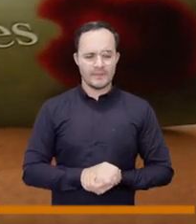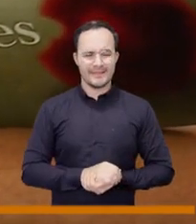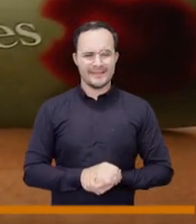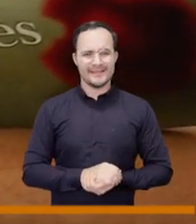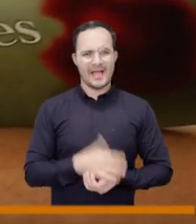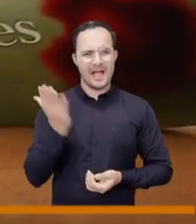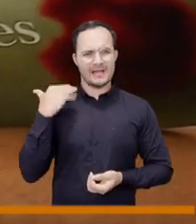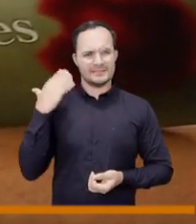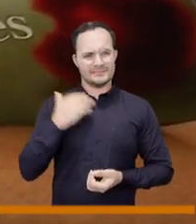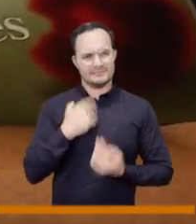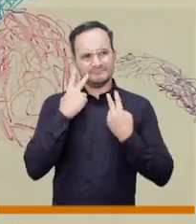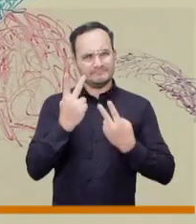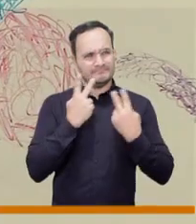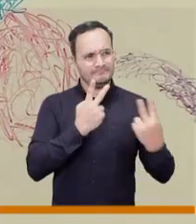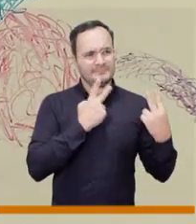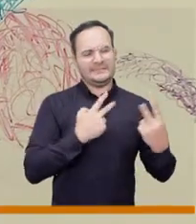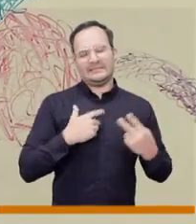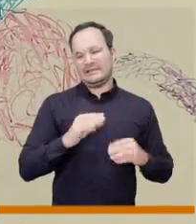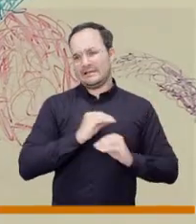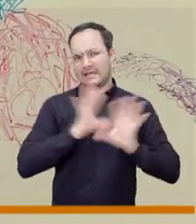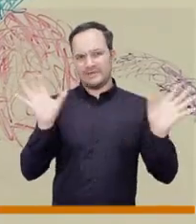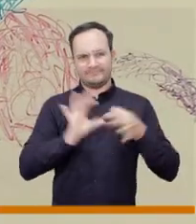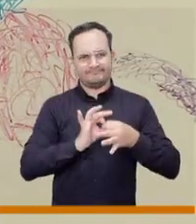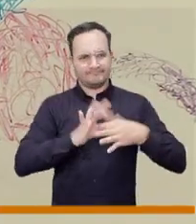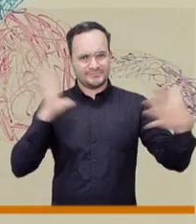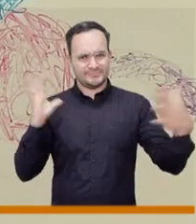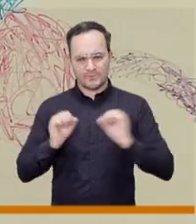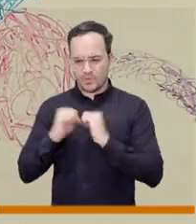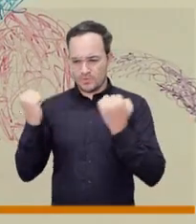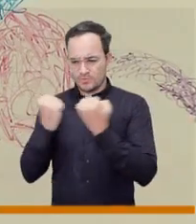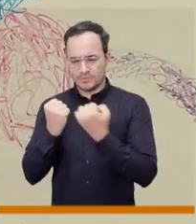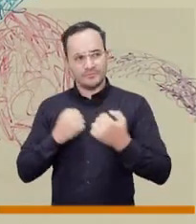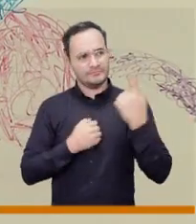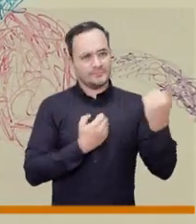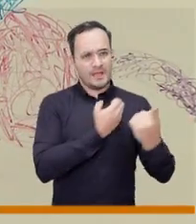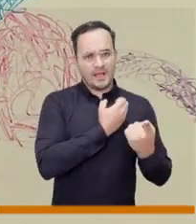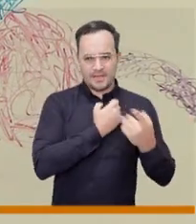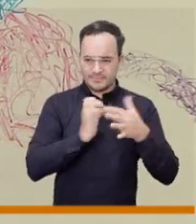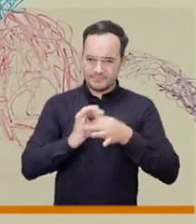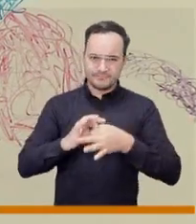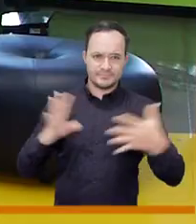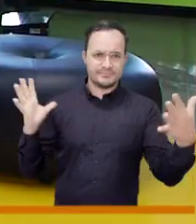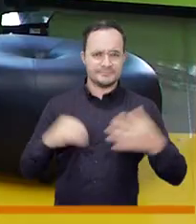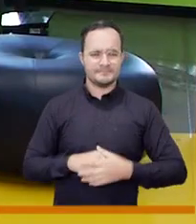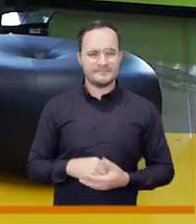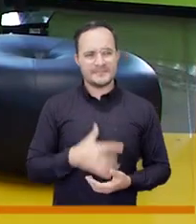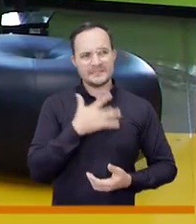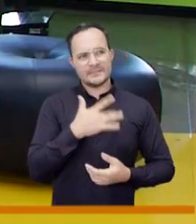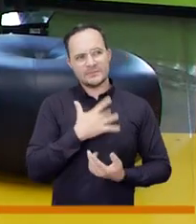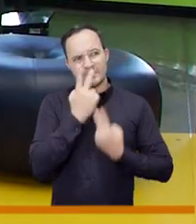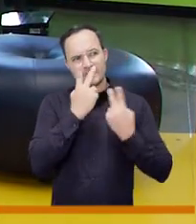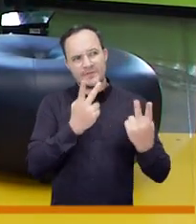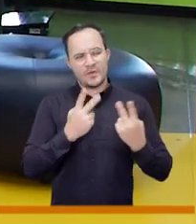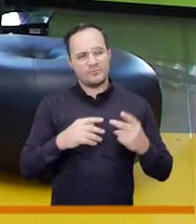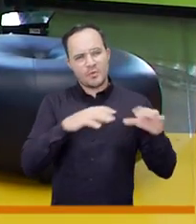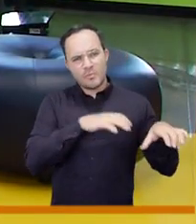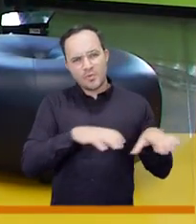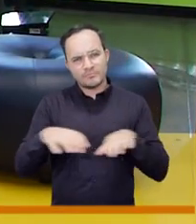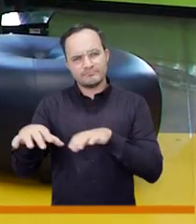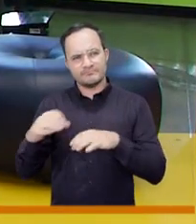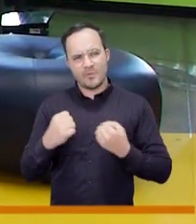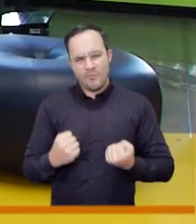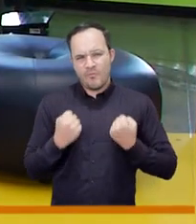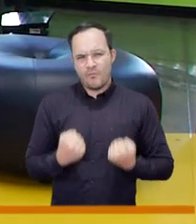acuerdo hubo una una ruptura muy grande entre un alcalde y un consejo un alcalde con unos